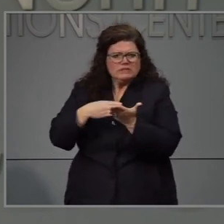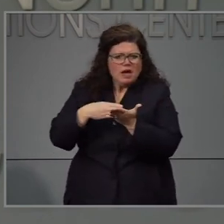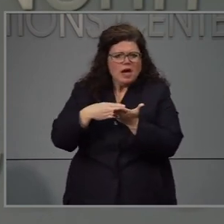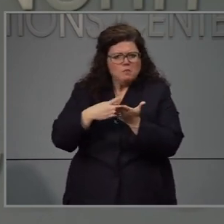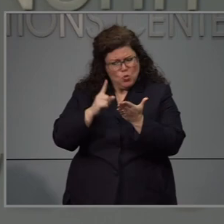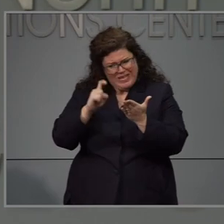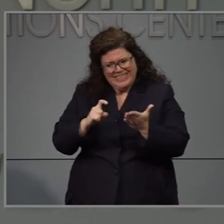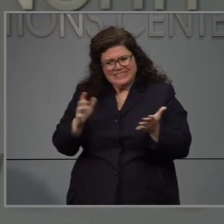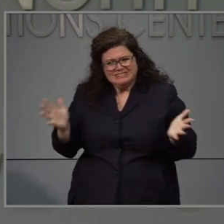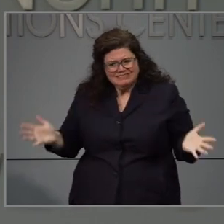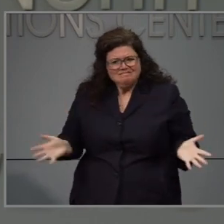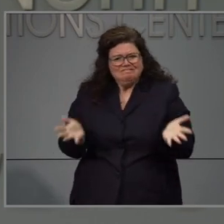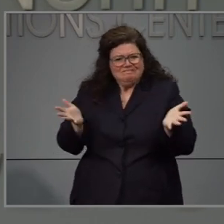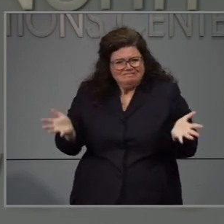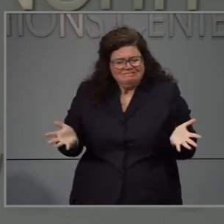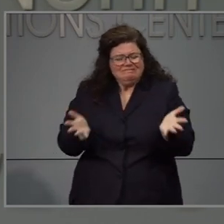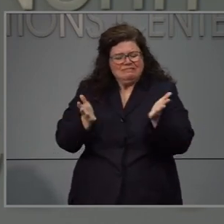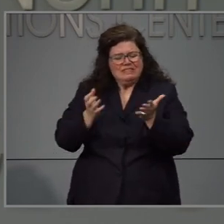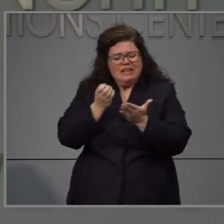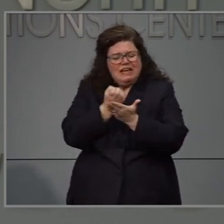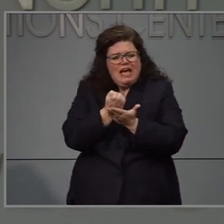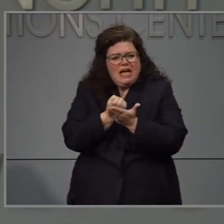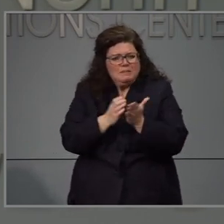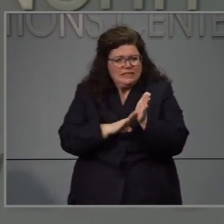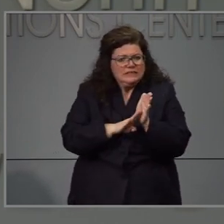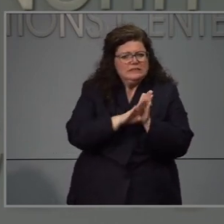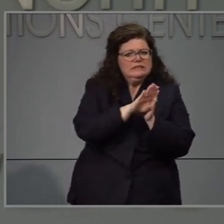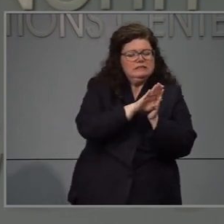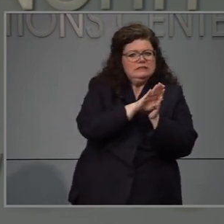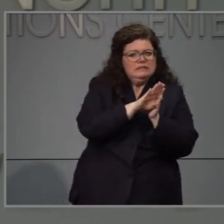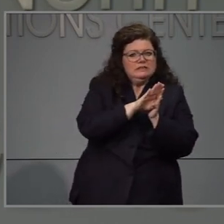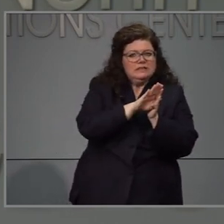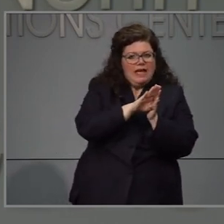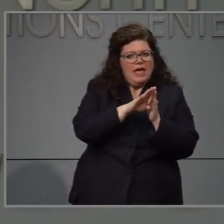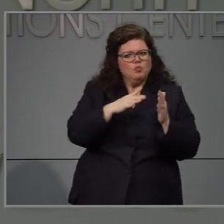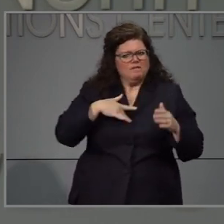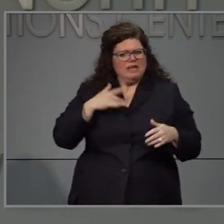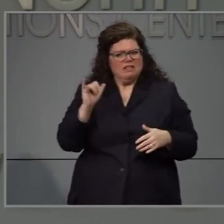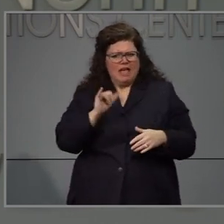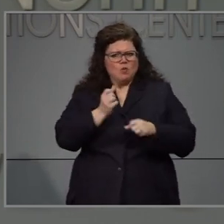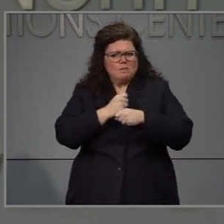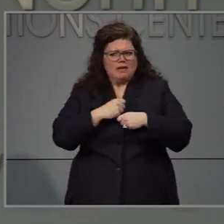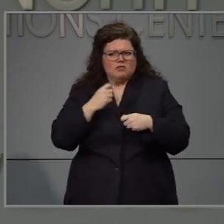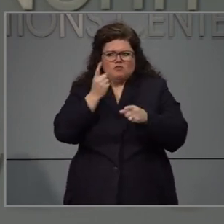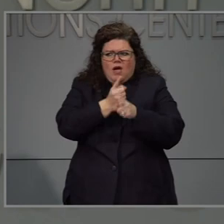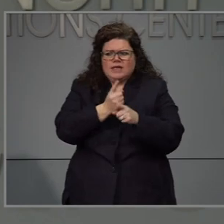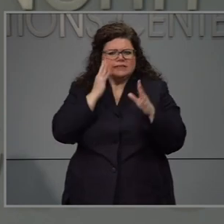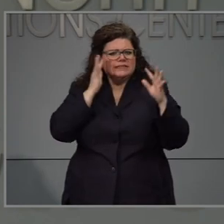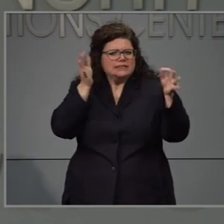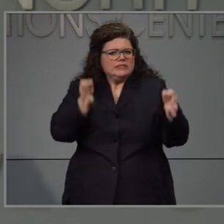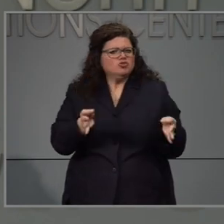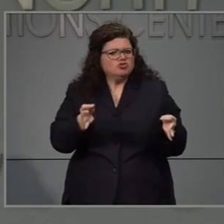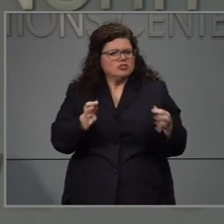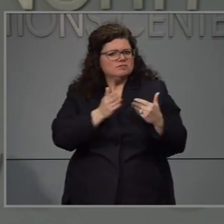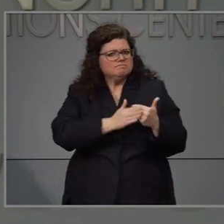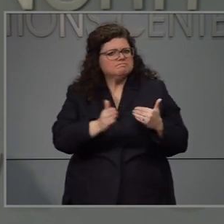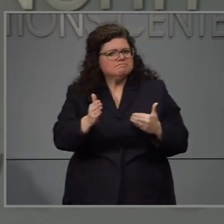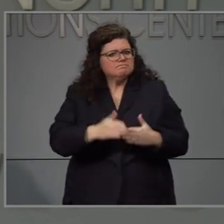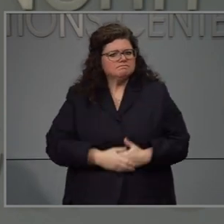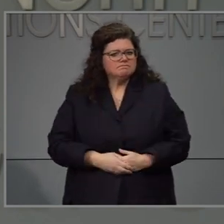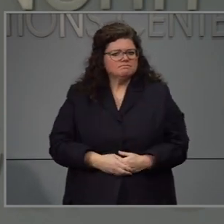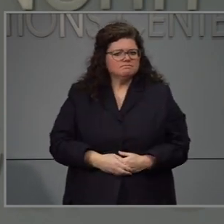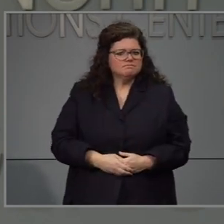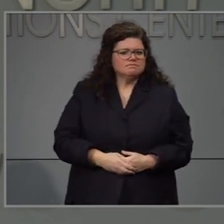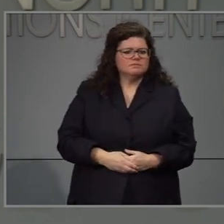esto va a servir para ayudar a animar la economía y pensamos que esto va a ayudar y es la mejor y la manera correcta de hacerlo.